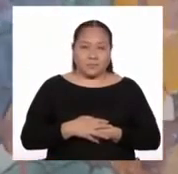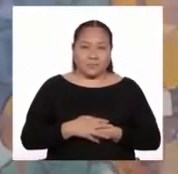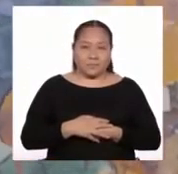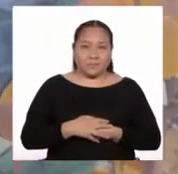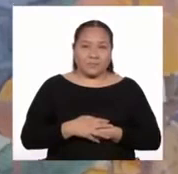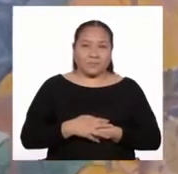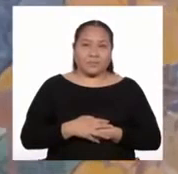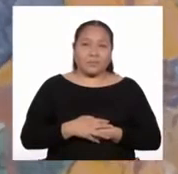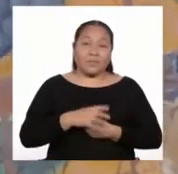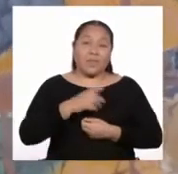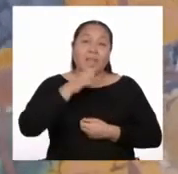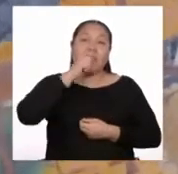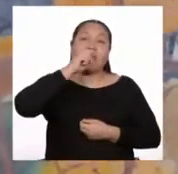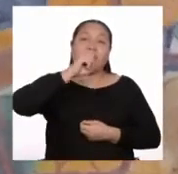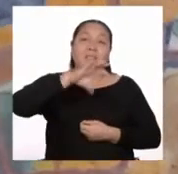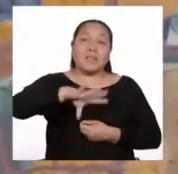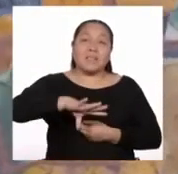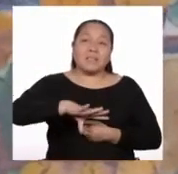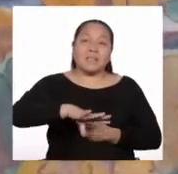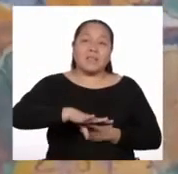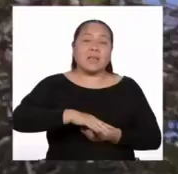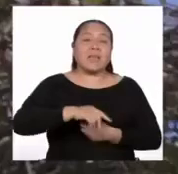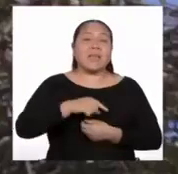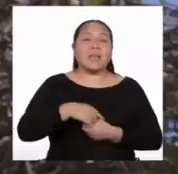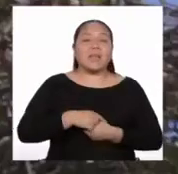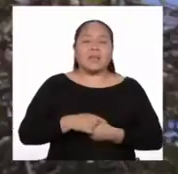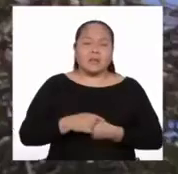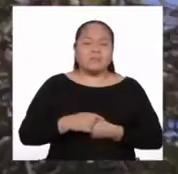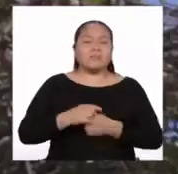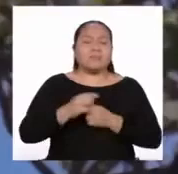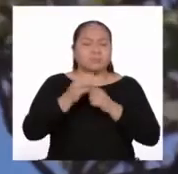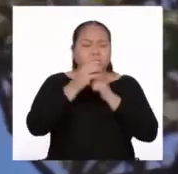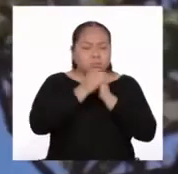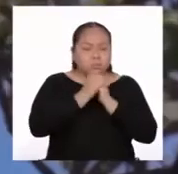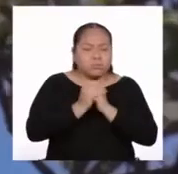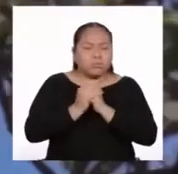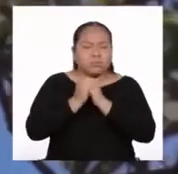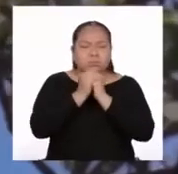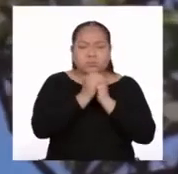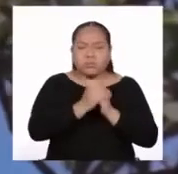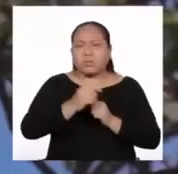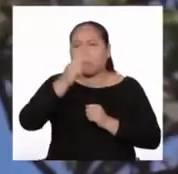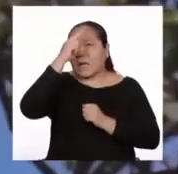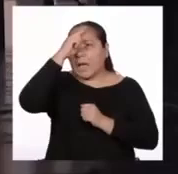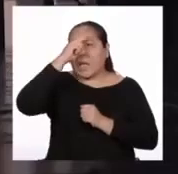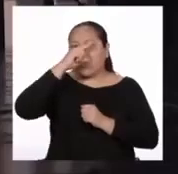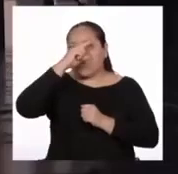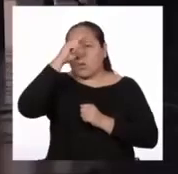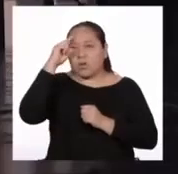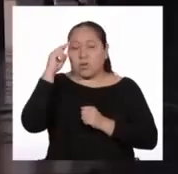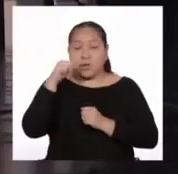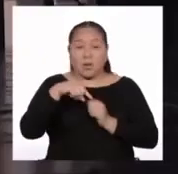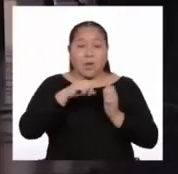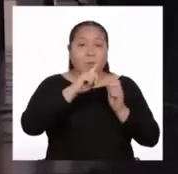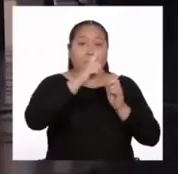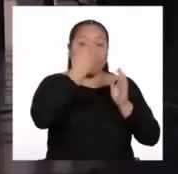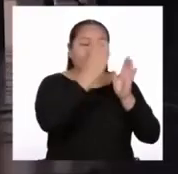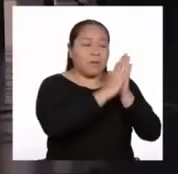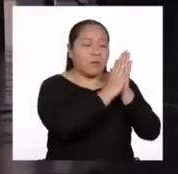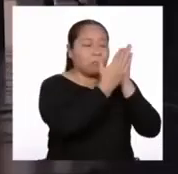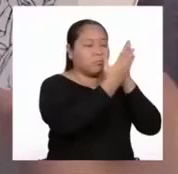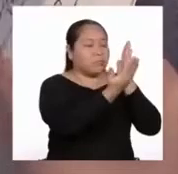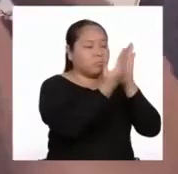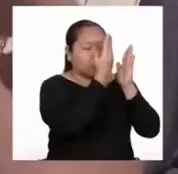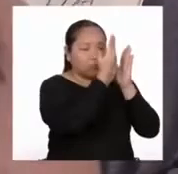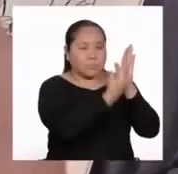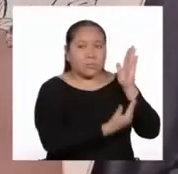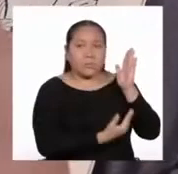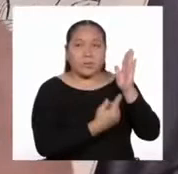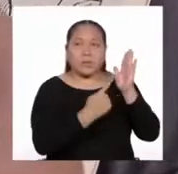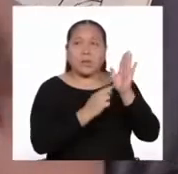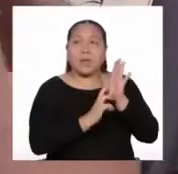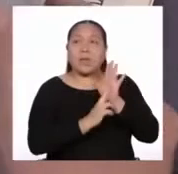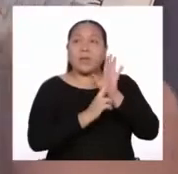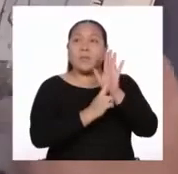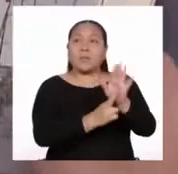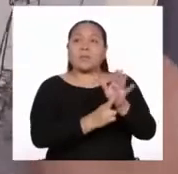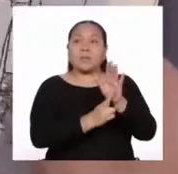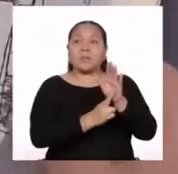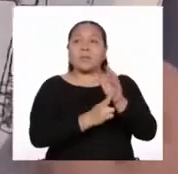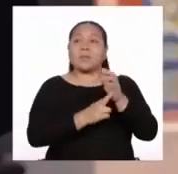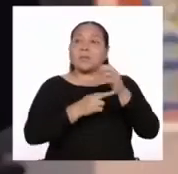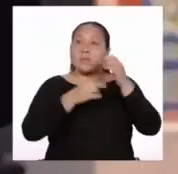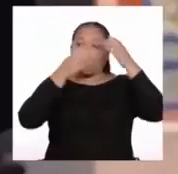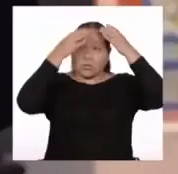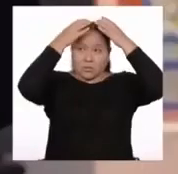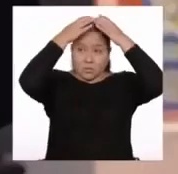Se dice que es un ferviente católico. En la primera página hace una representación del Papa